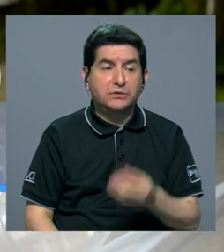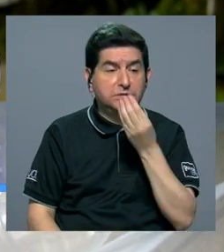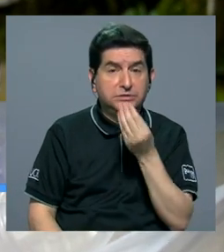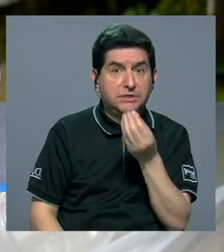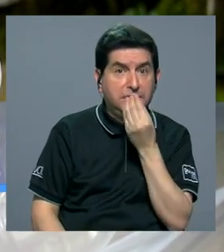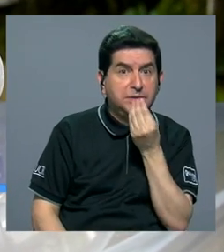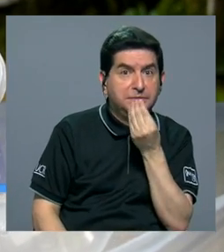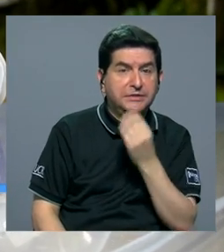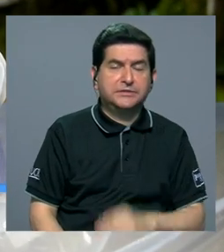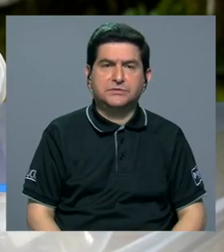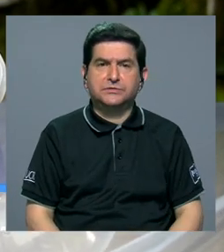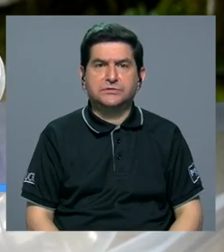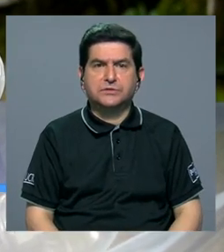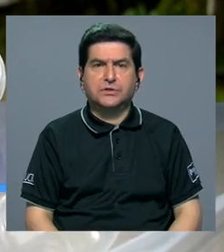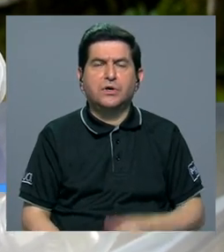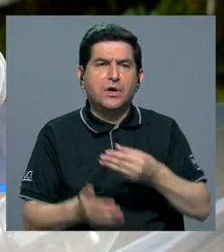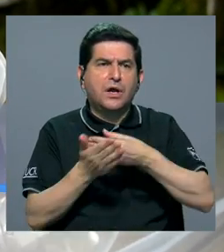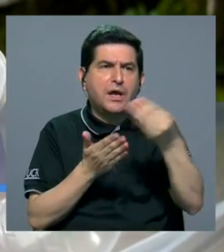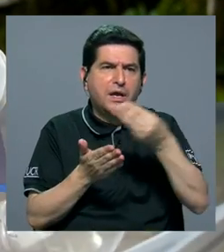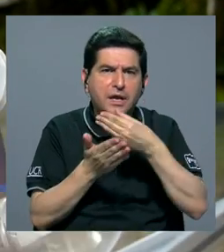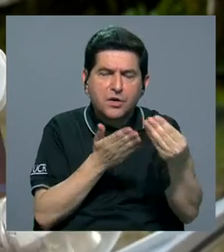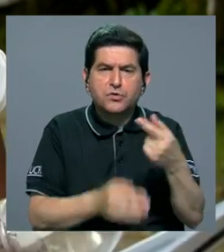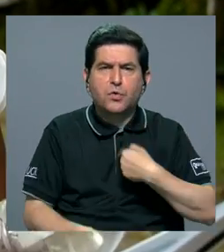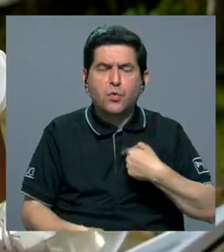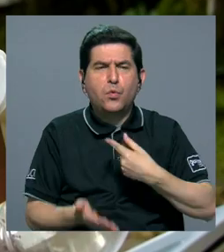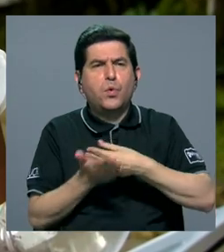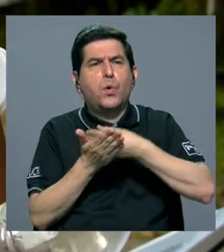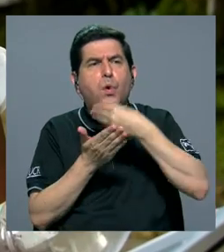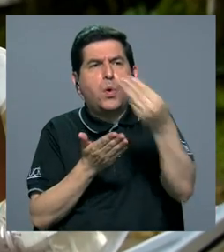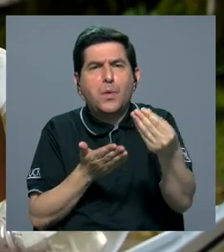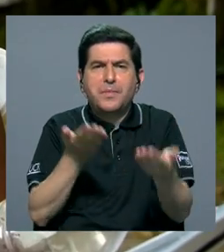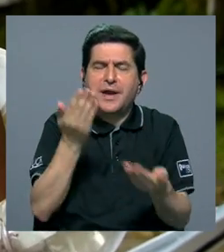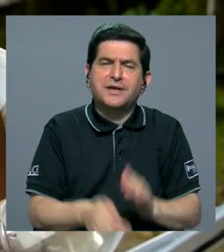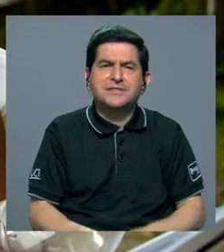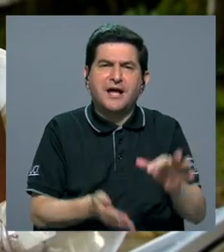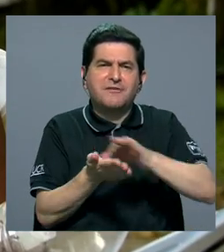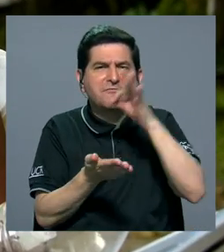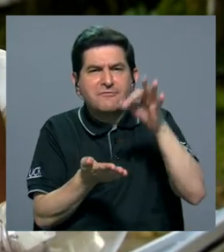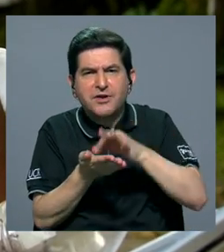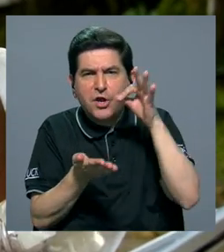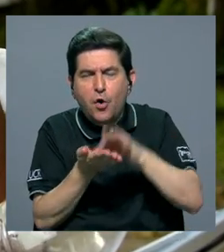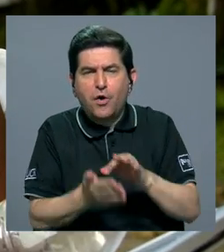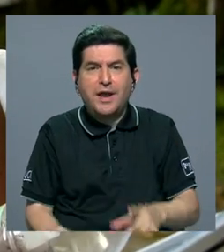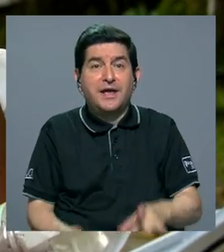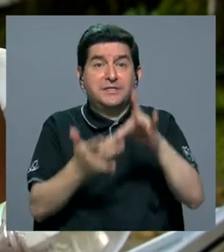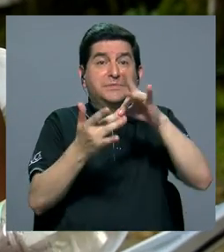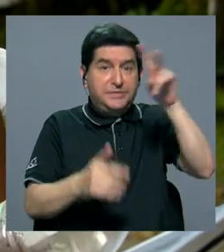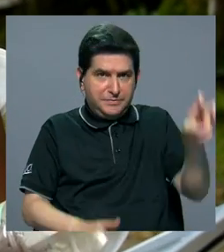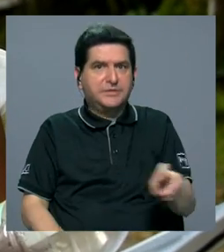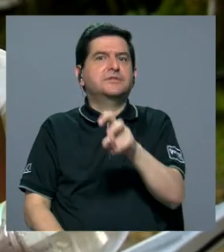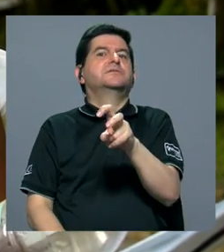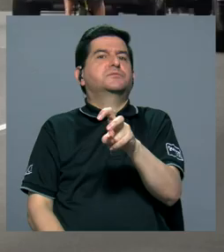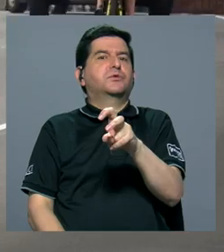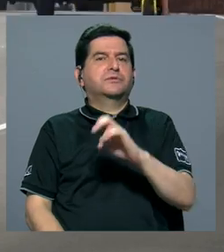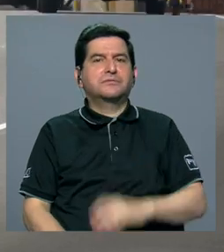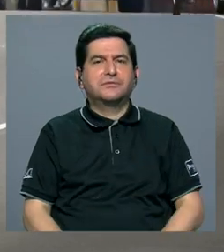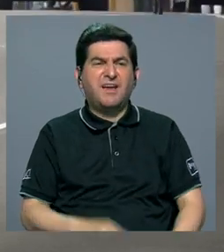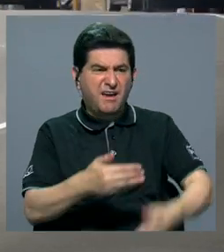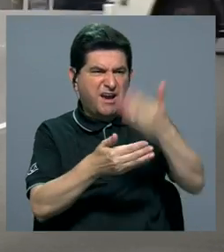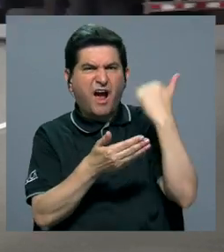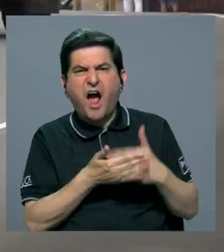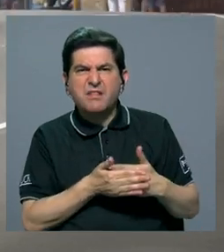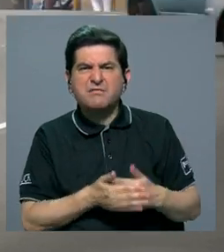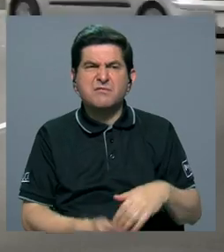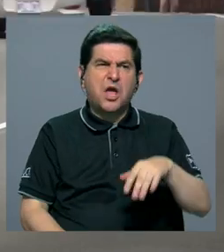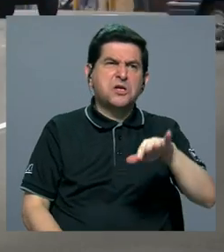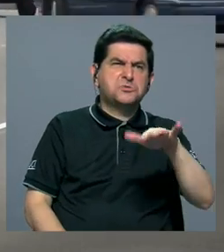alimentación, en el consumo, cuando uno compra frijoles o así, más que todo en el transporte. Antes era